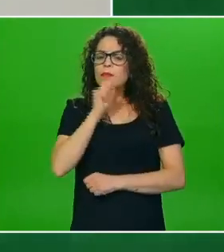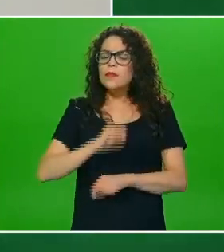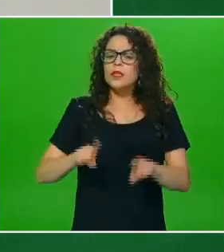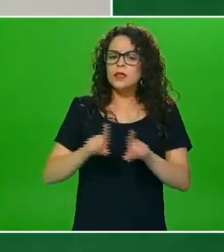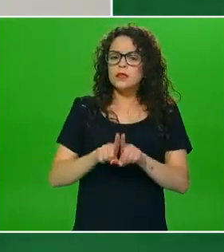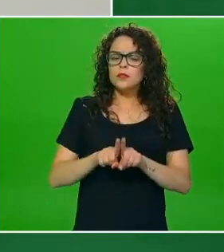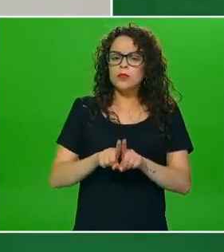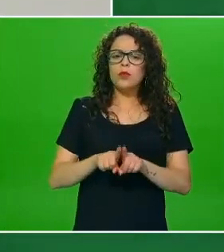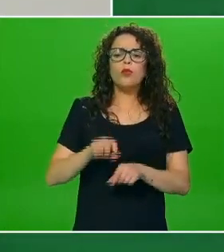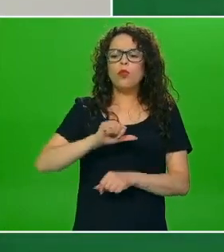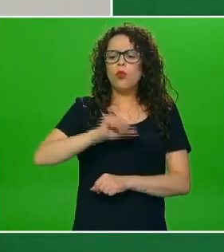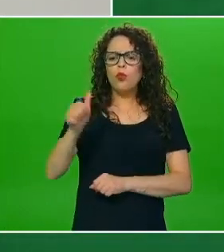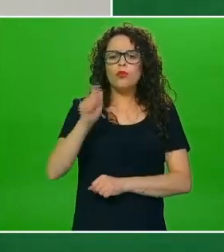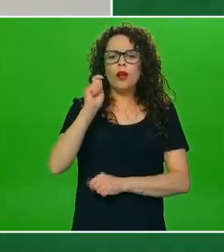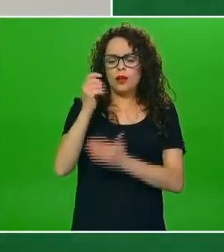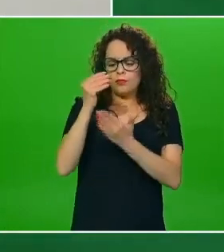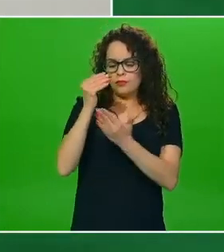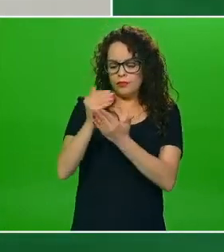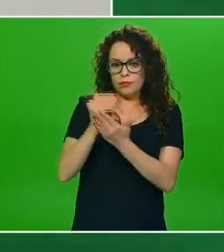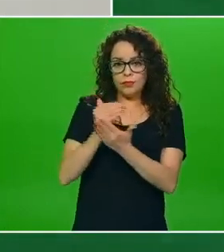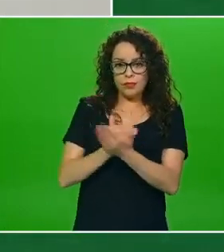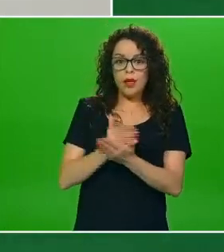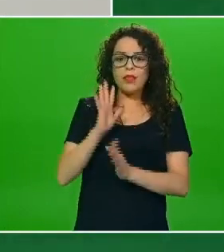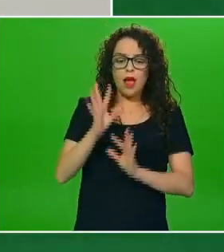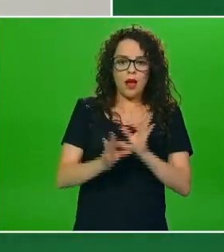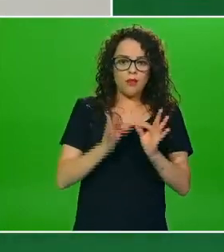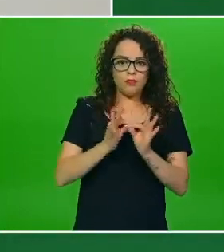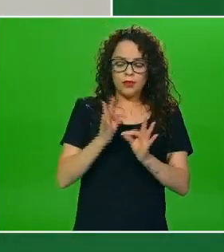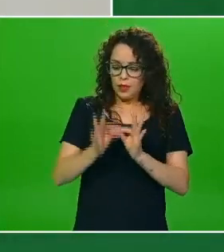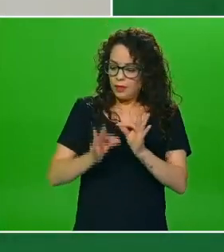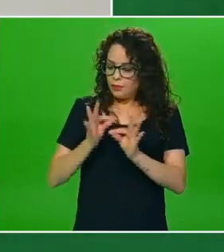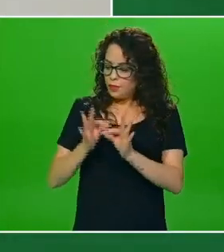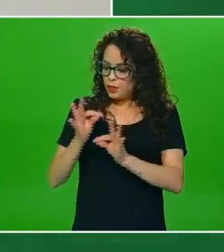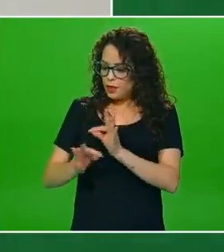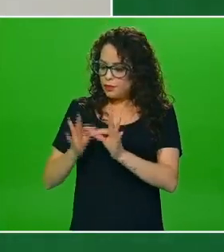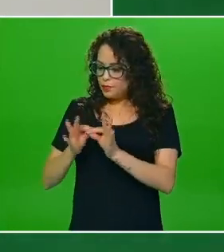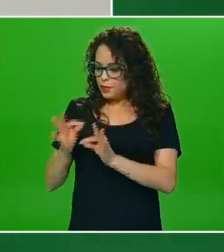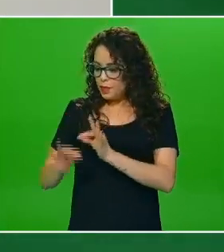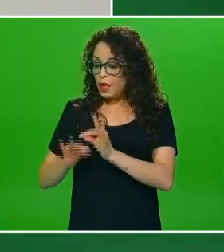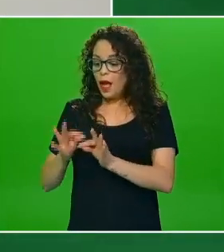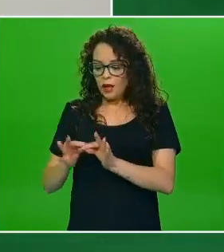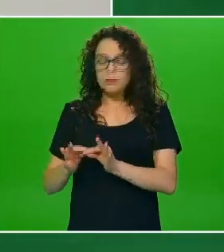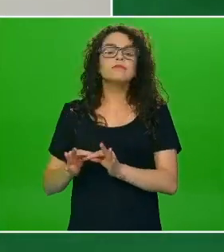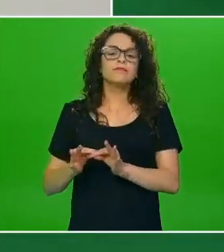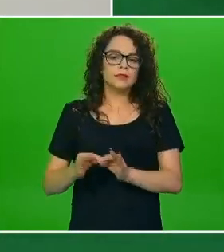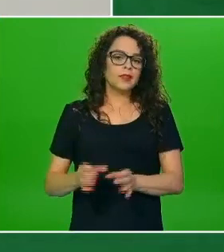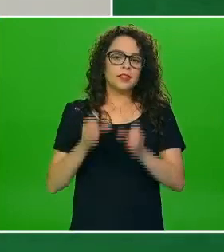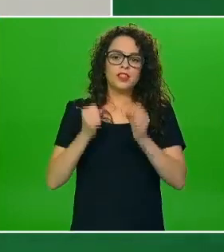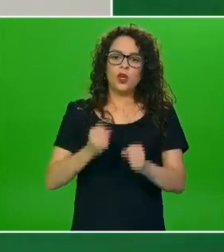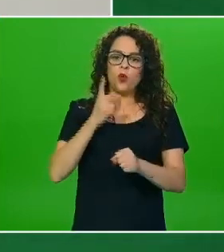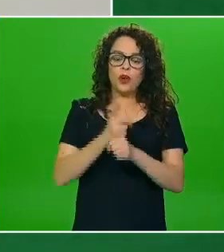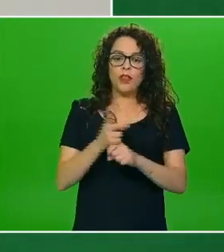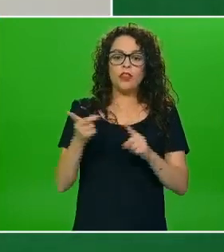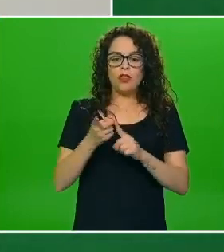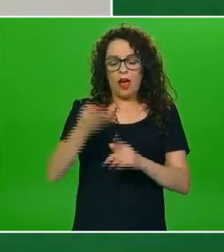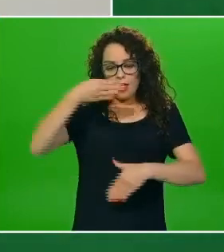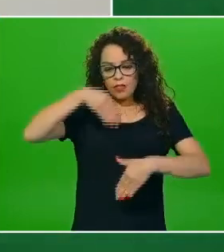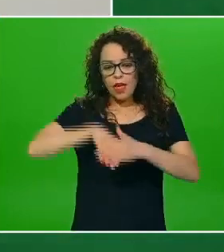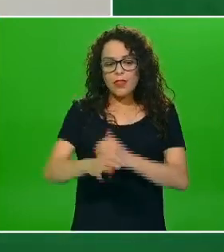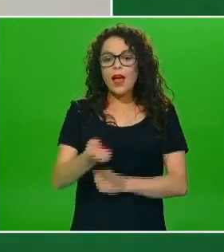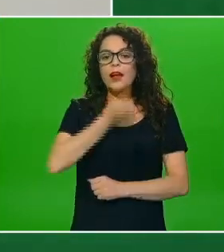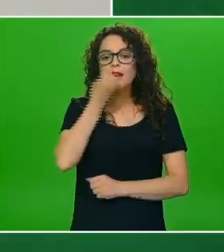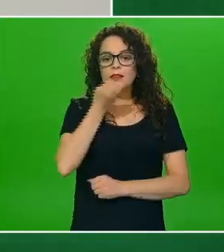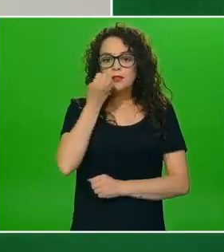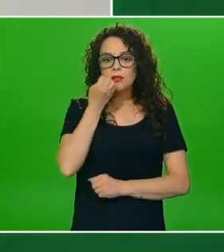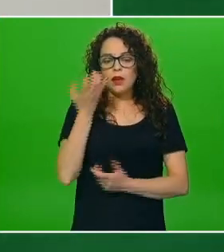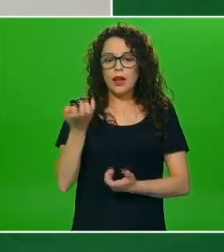todas aquellas medidas que el lineamiento también norma para salvaguardar la seguridad al interior de los planteles como